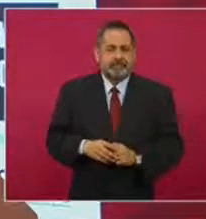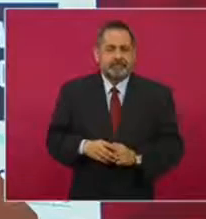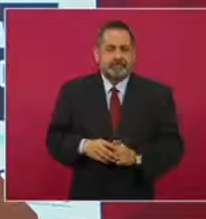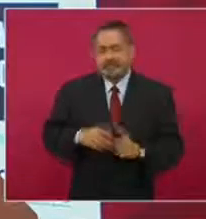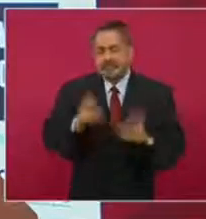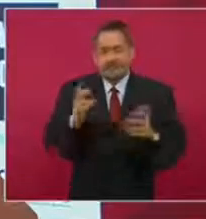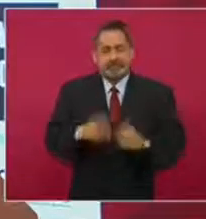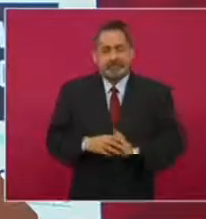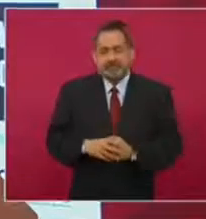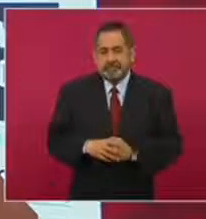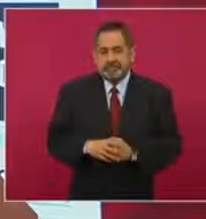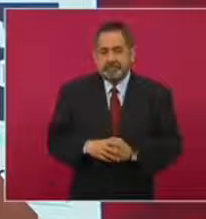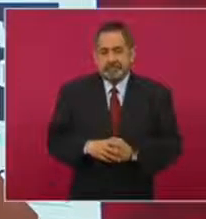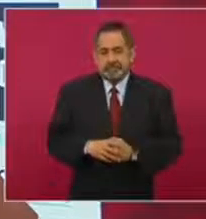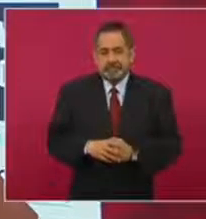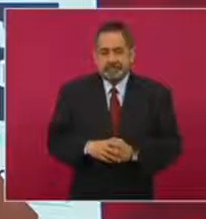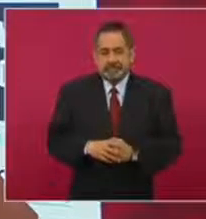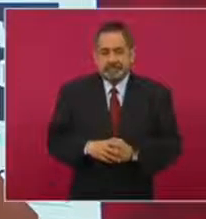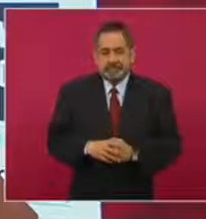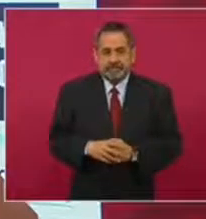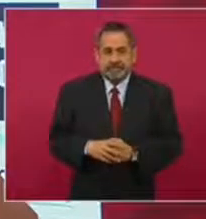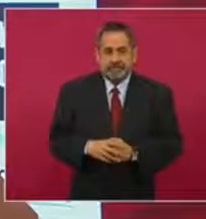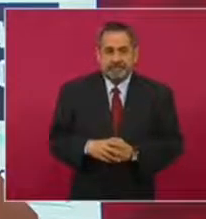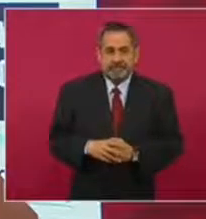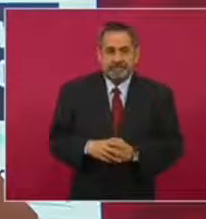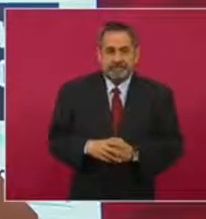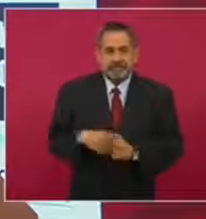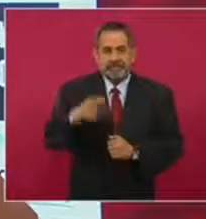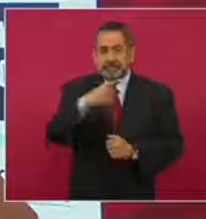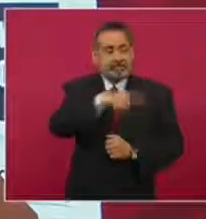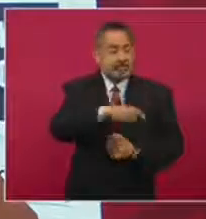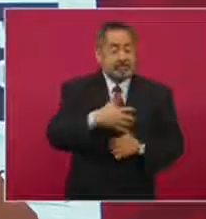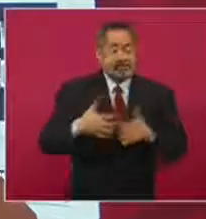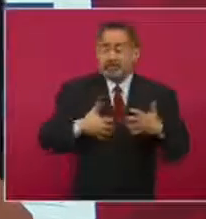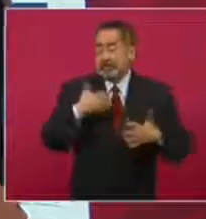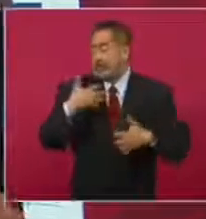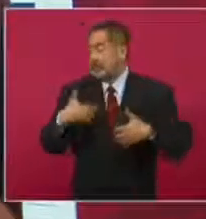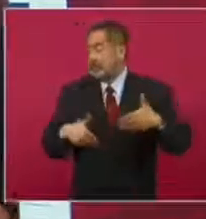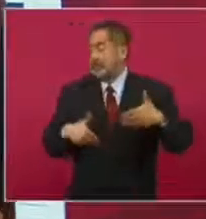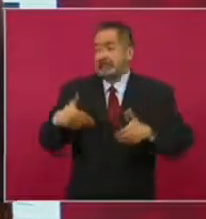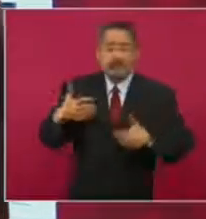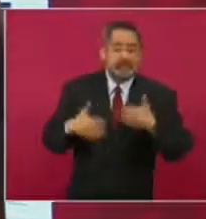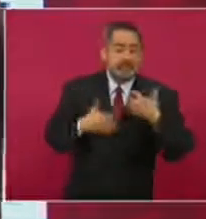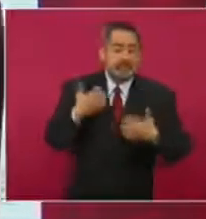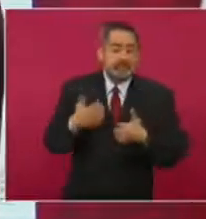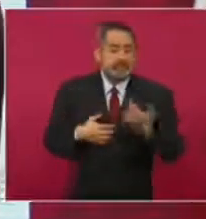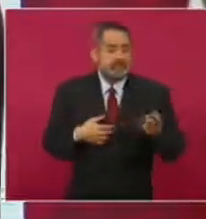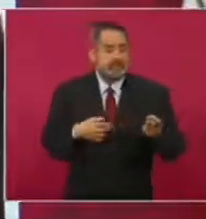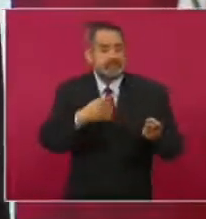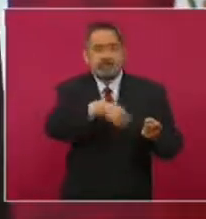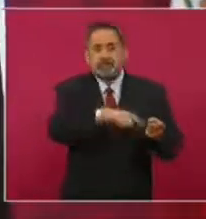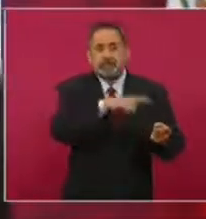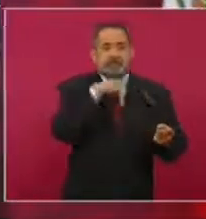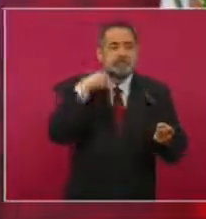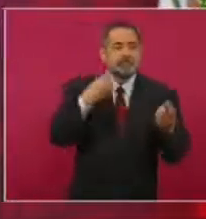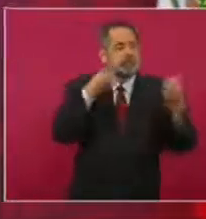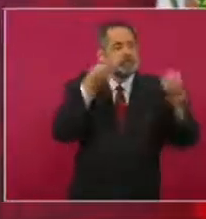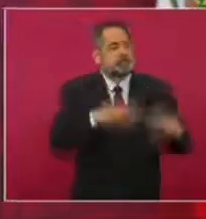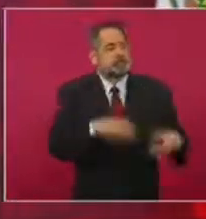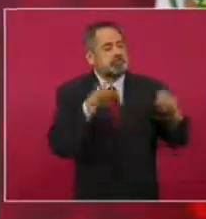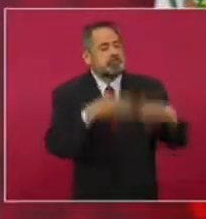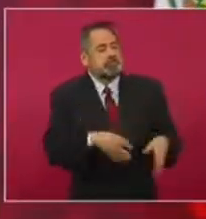están muy molestos porque perdieron sus privilegios,